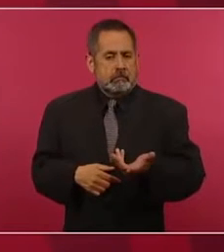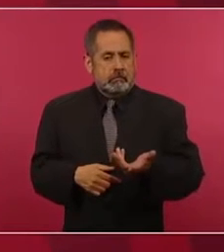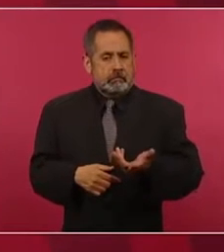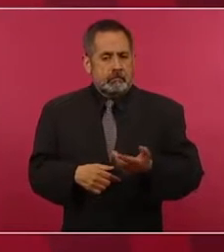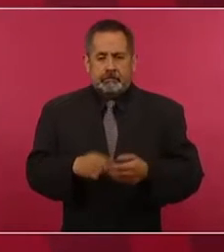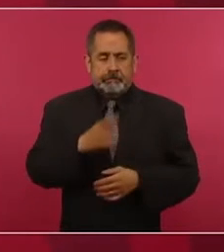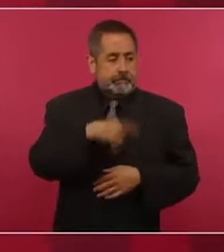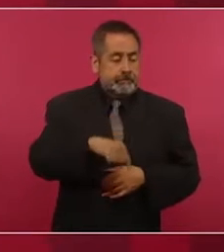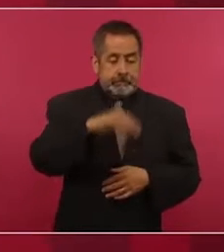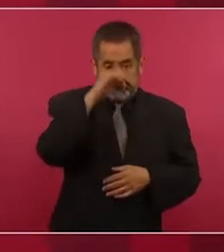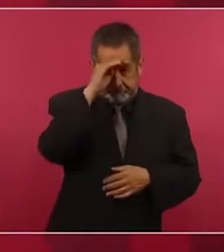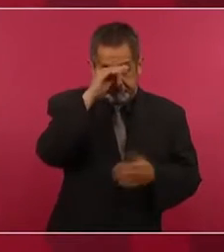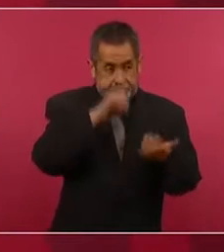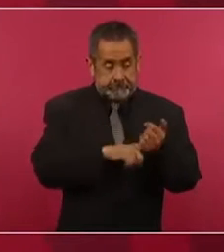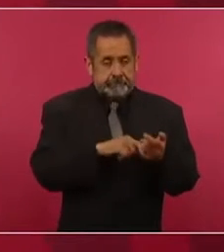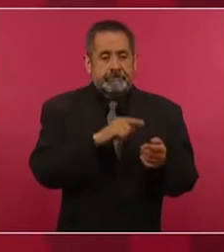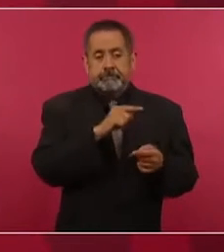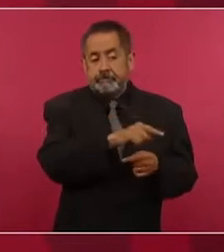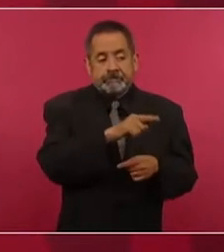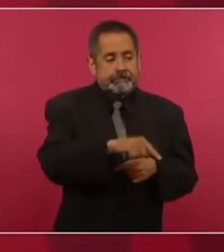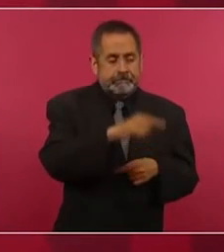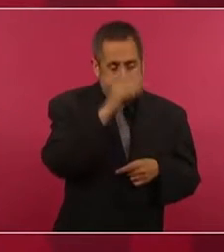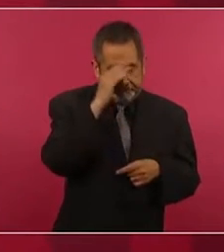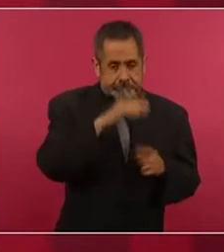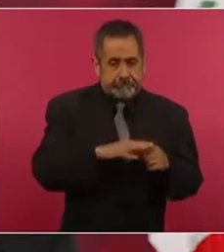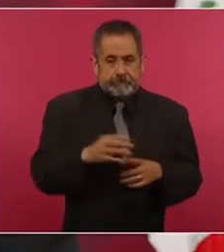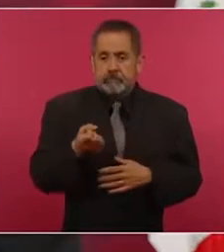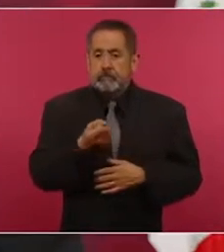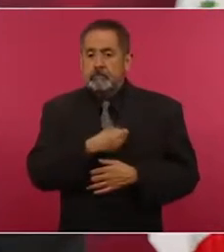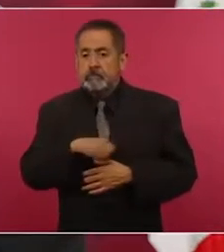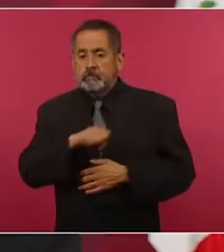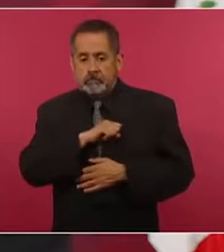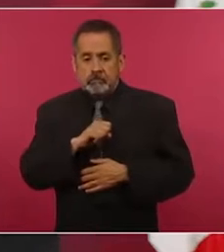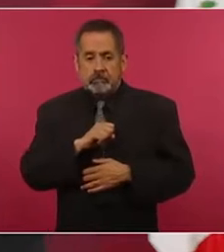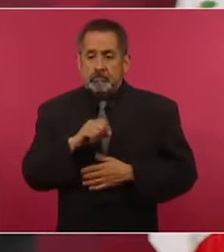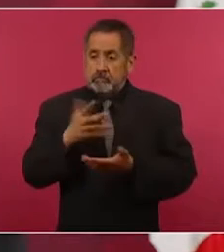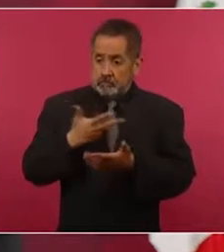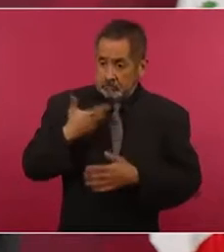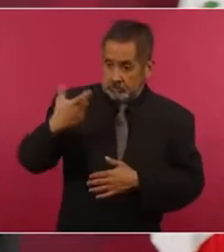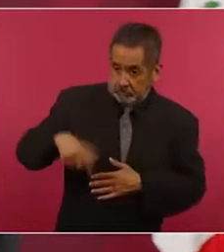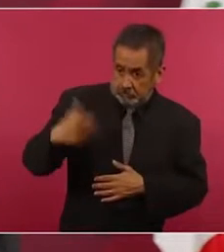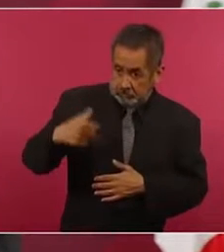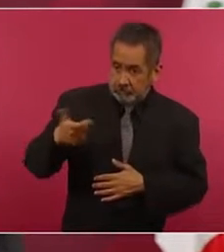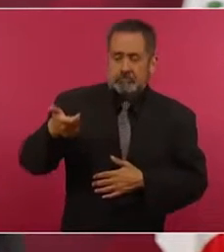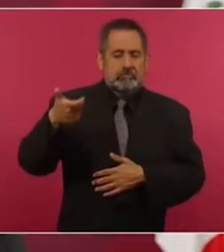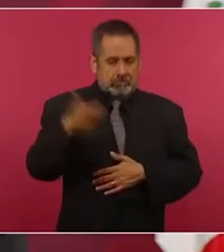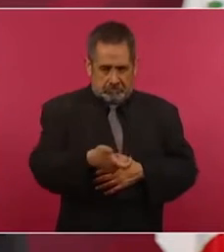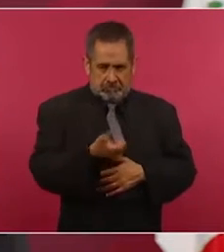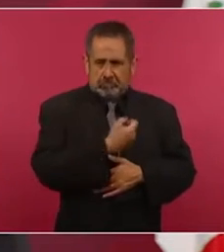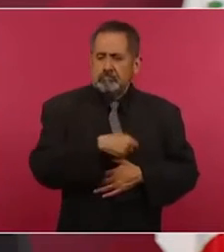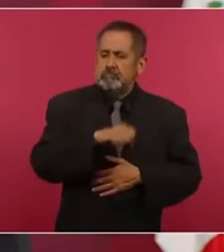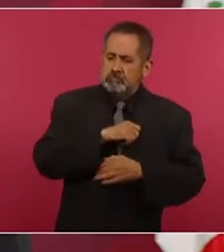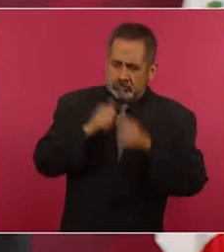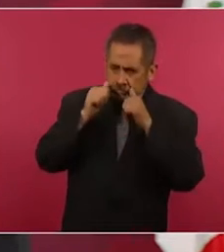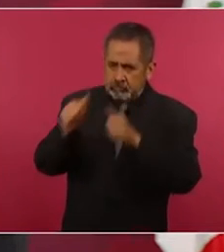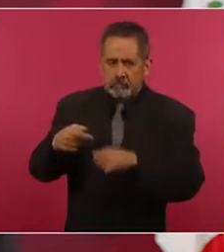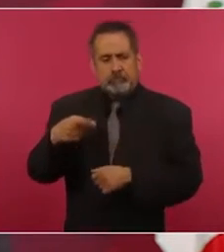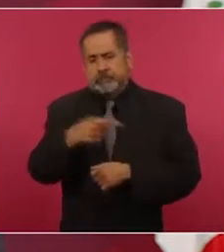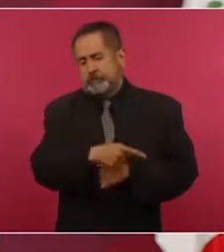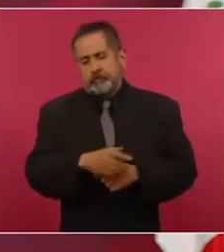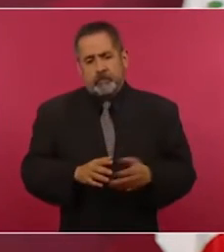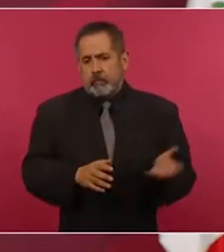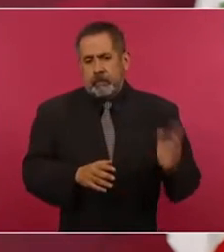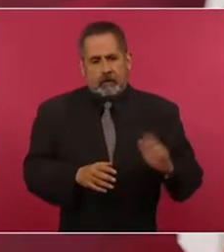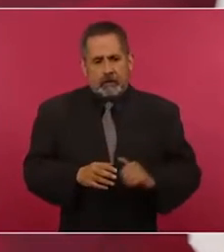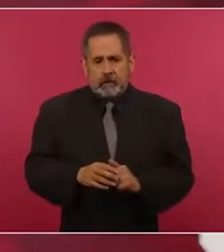Consideran que la salud es un privilegio, que